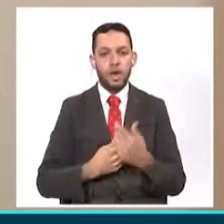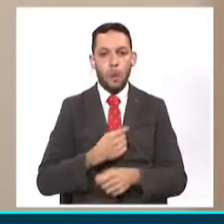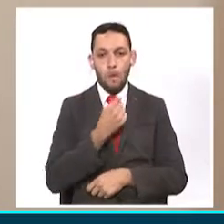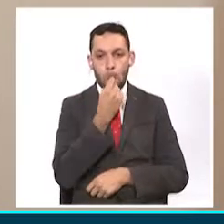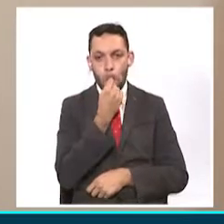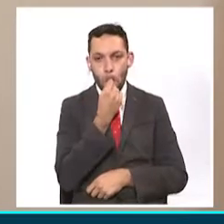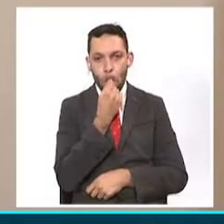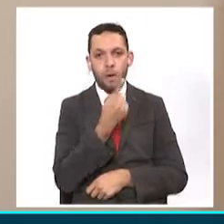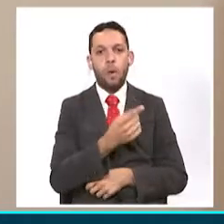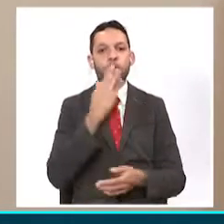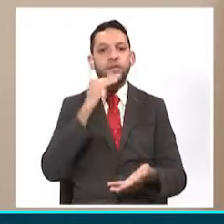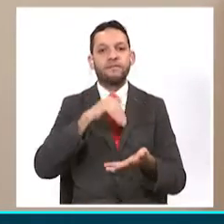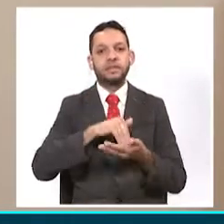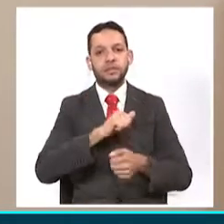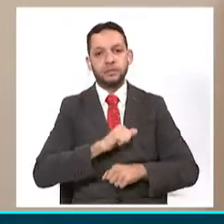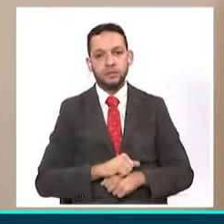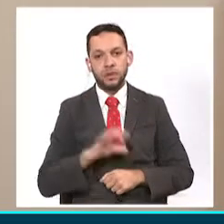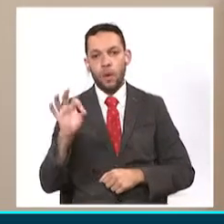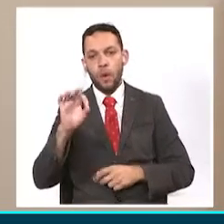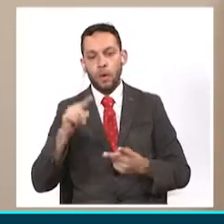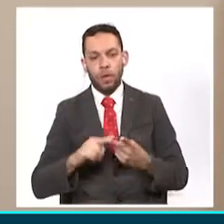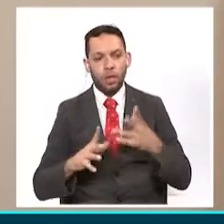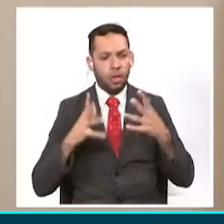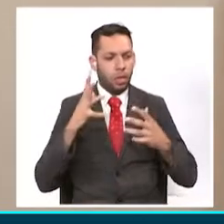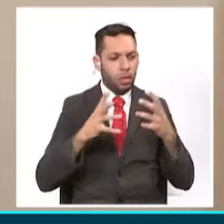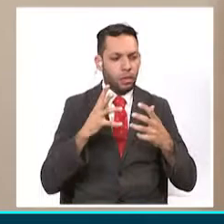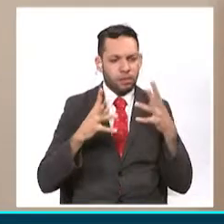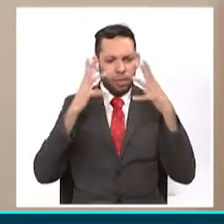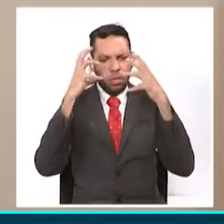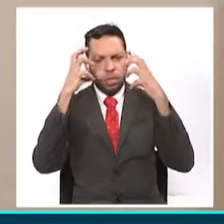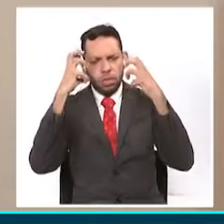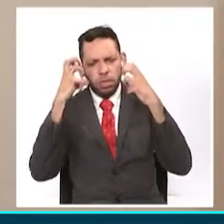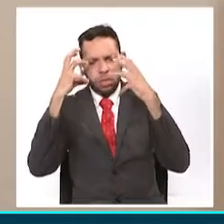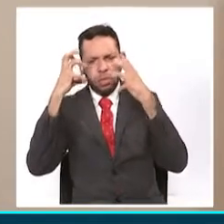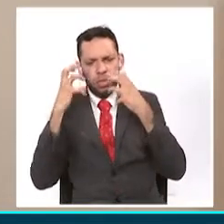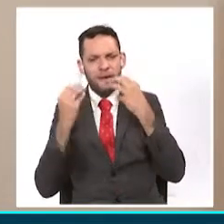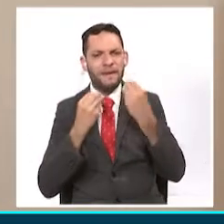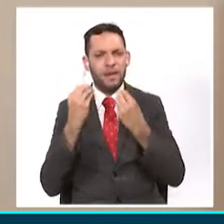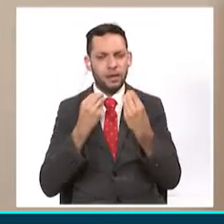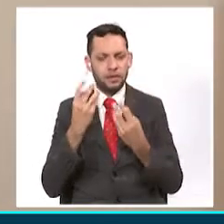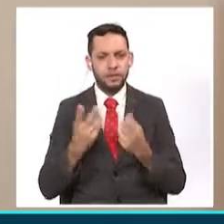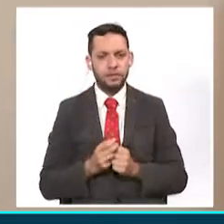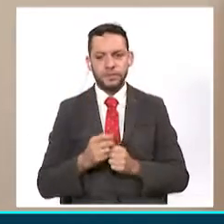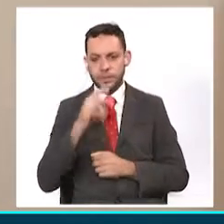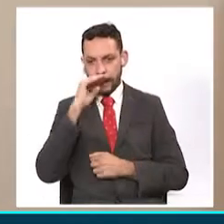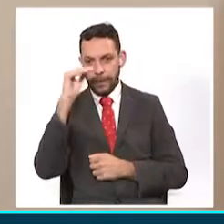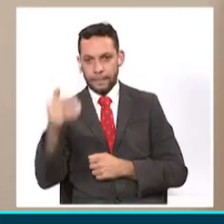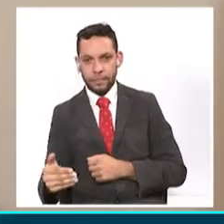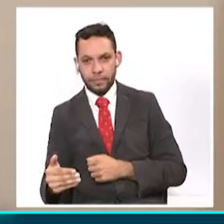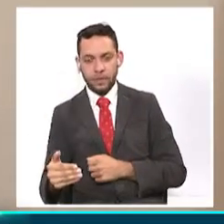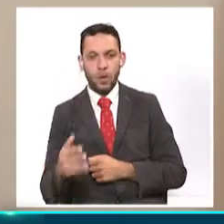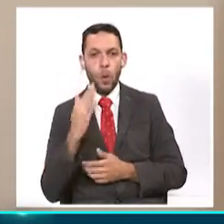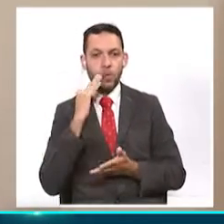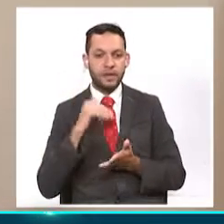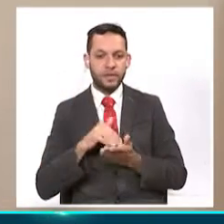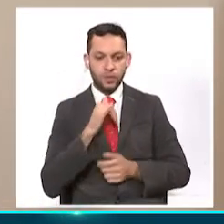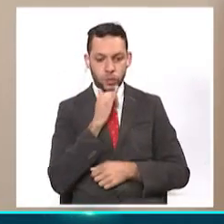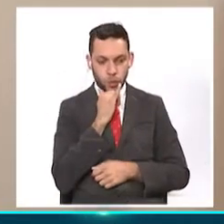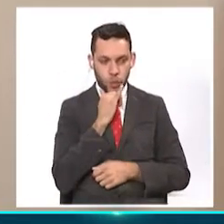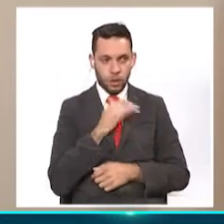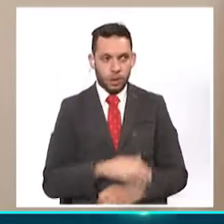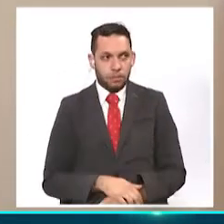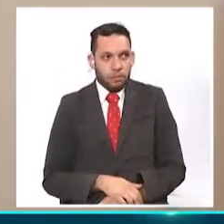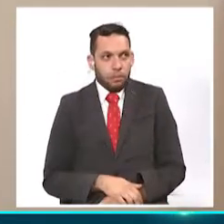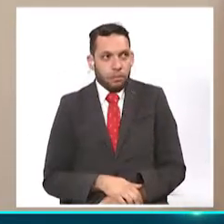cosas también es que puede haber enuresis y encopresis. ¿Qué es eso? El niño puede volverse a orinar, puede